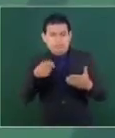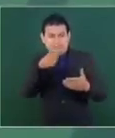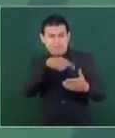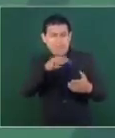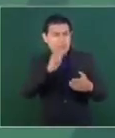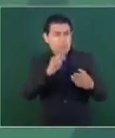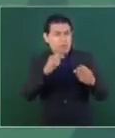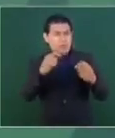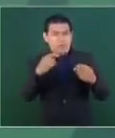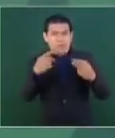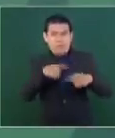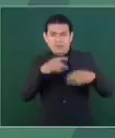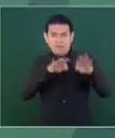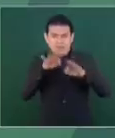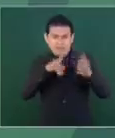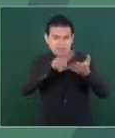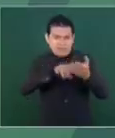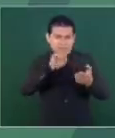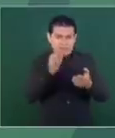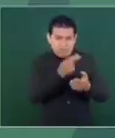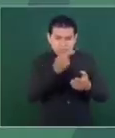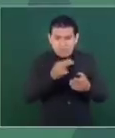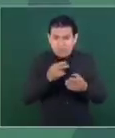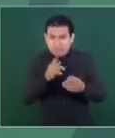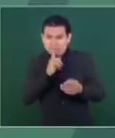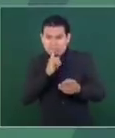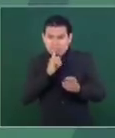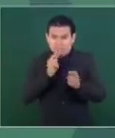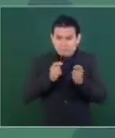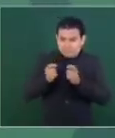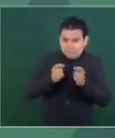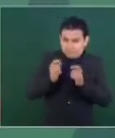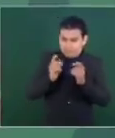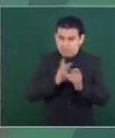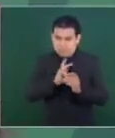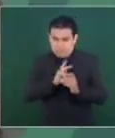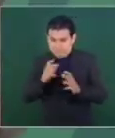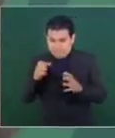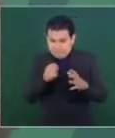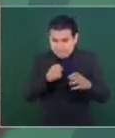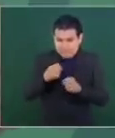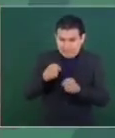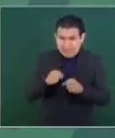muy conservadores, acomodaticios,